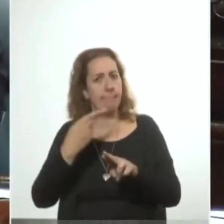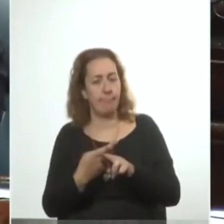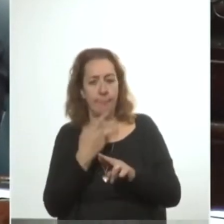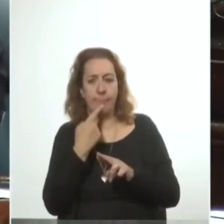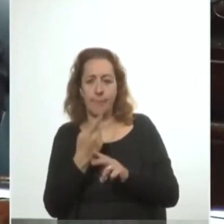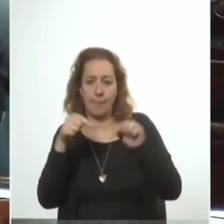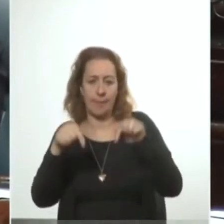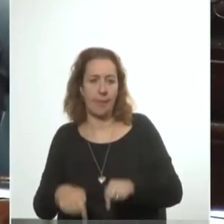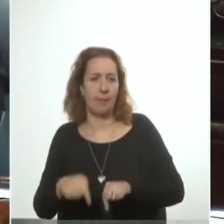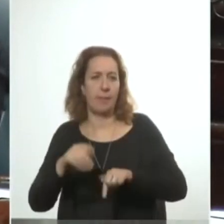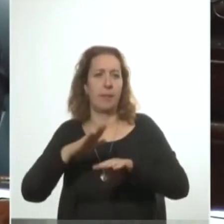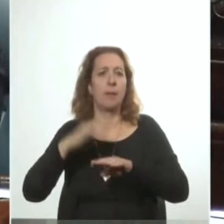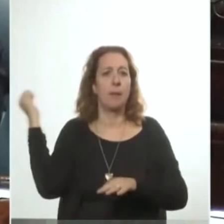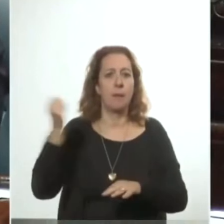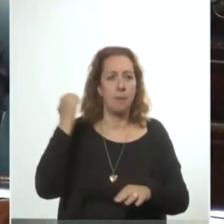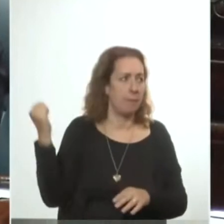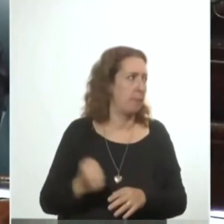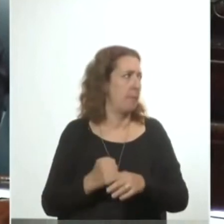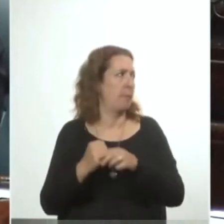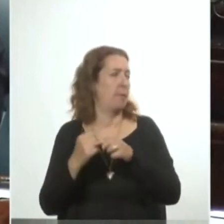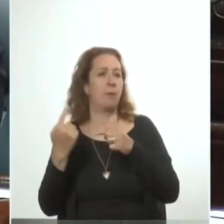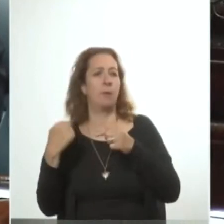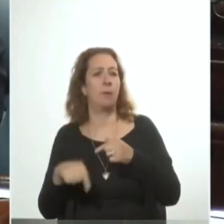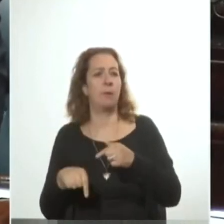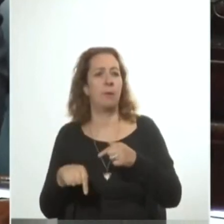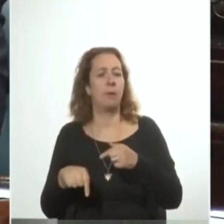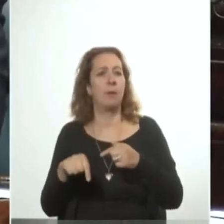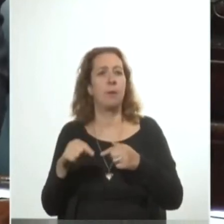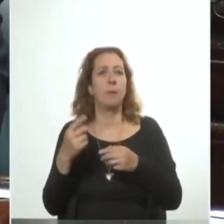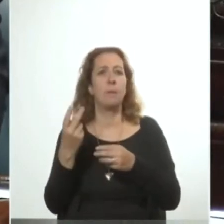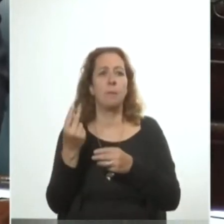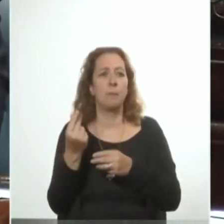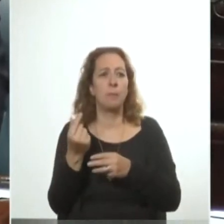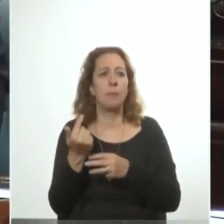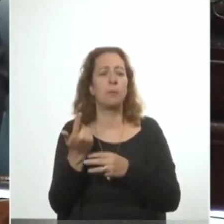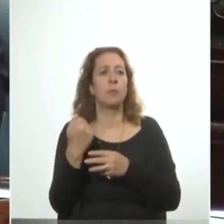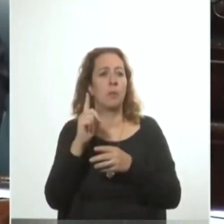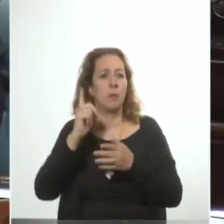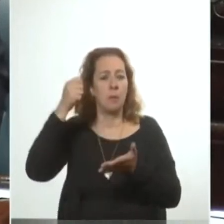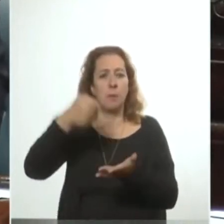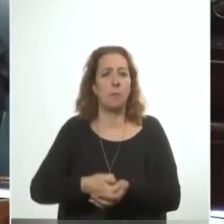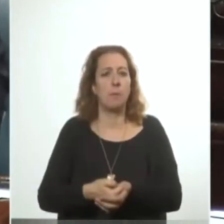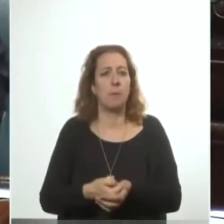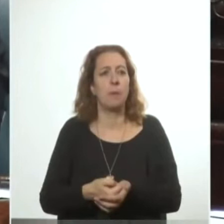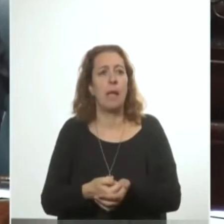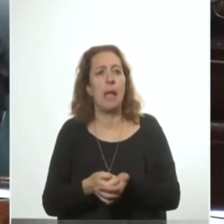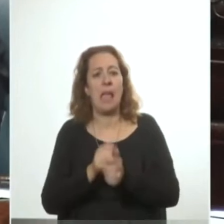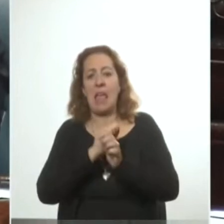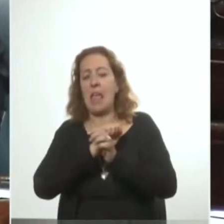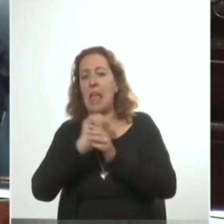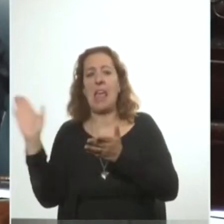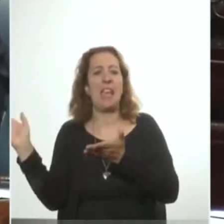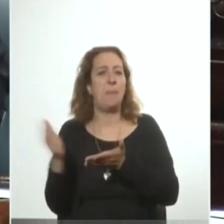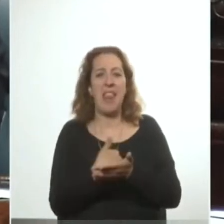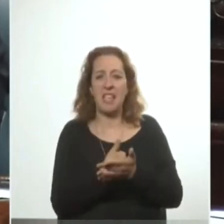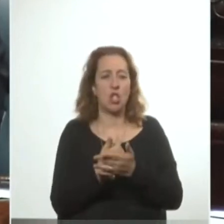importa una concesión y un sacrificio es un precio que debemos pagar por la eliminación del sistema que